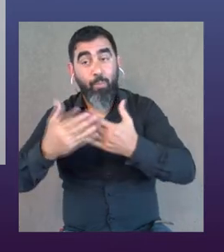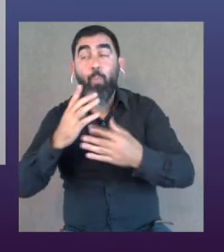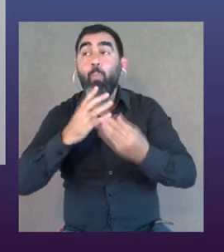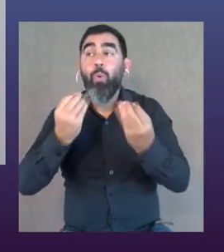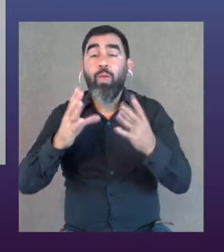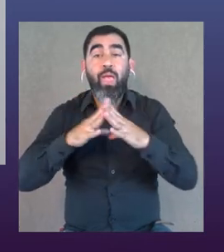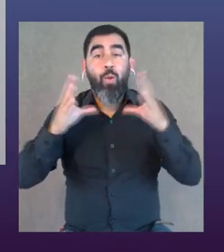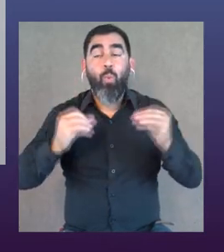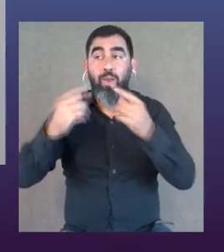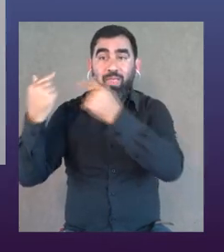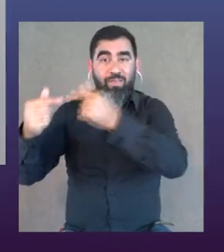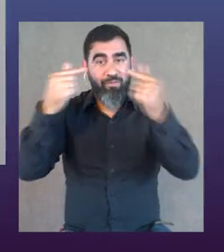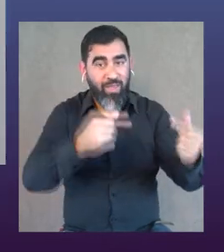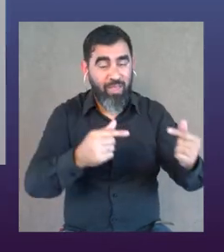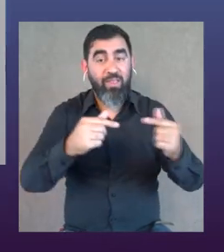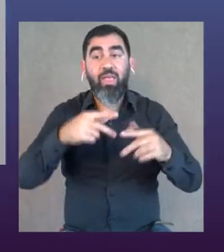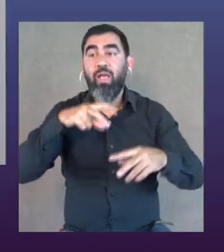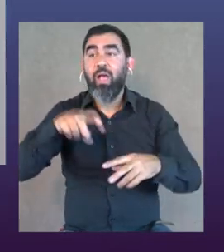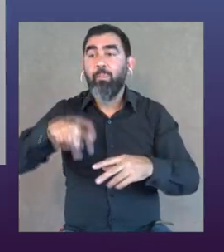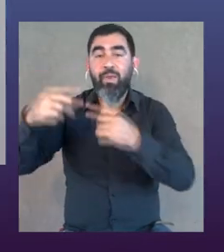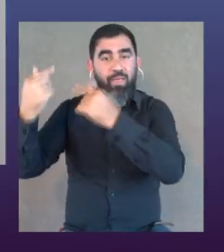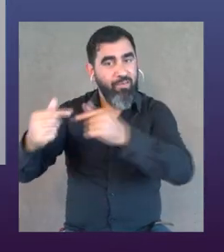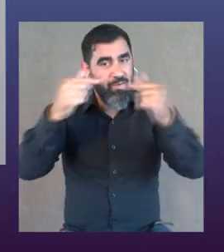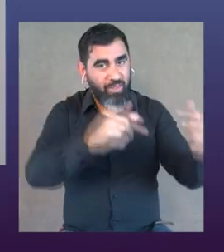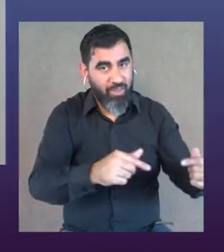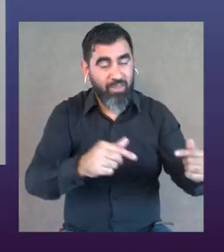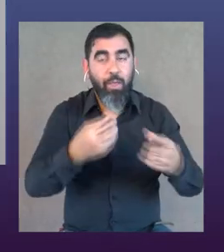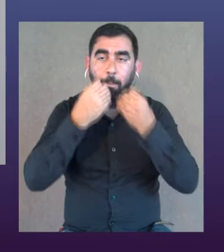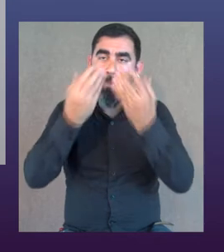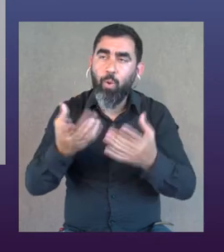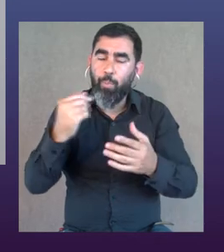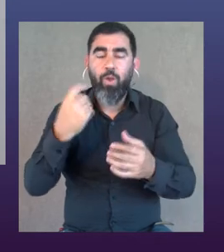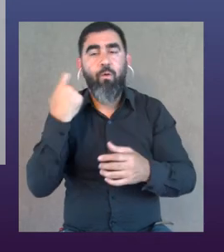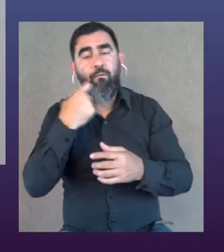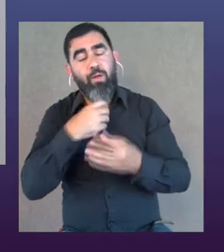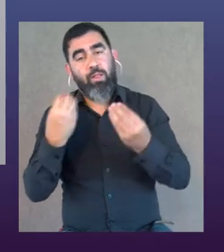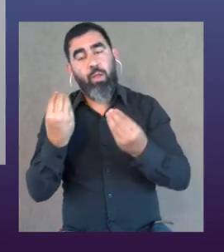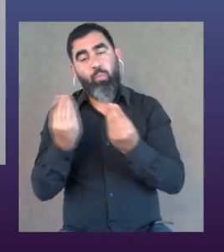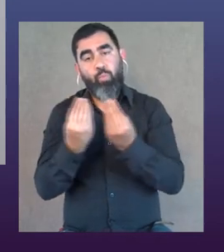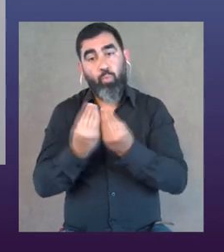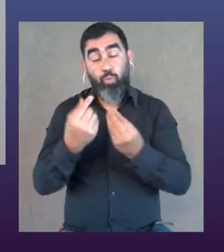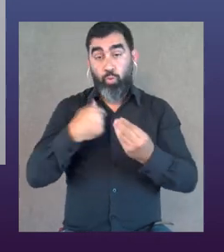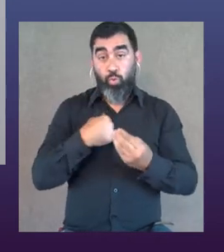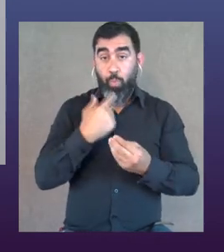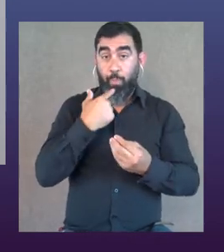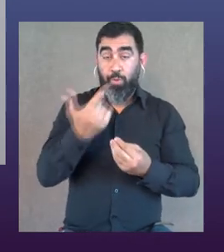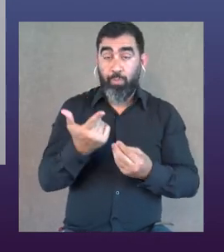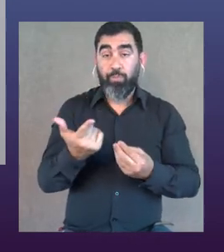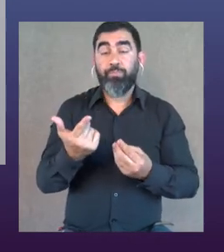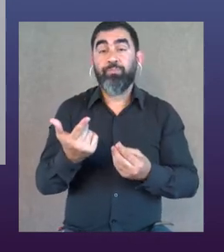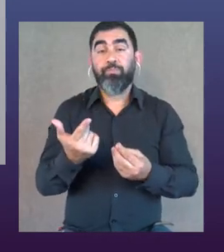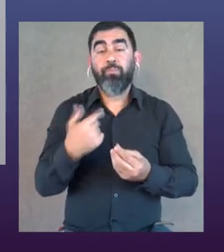¿Por qué no vamos a la escuela juntos? ¿Por qué no caminamos por la calle juntos? ¿Por qué bueno? Porque están mejorando, pero todavía no. en mi caso,